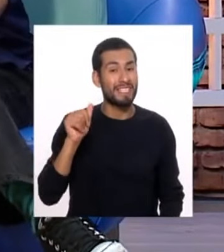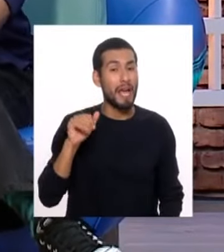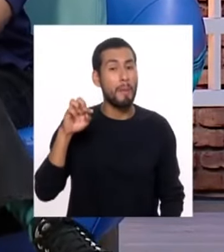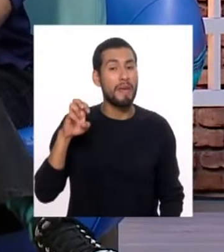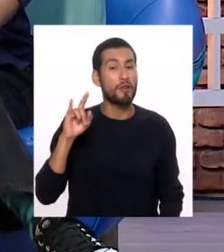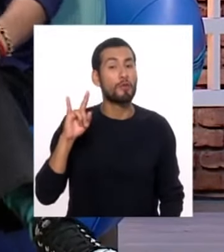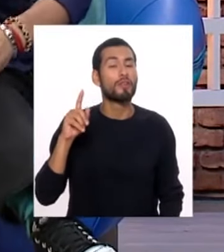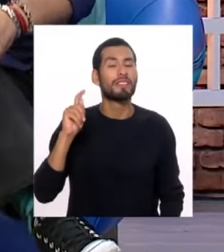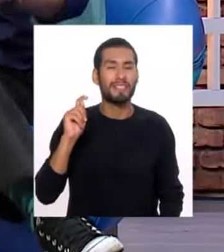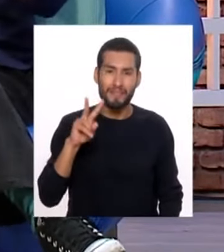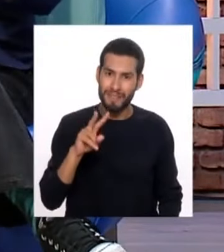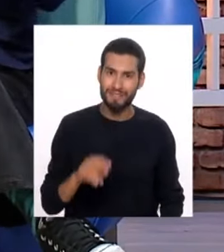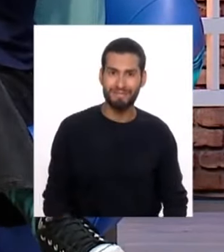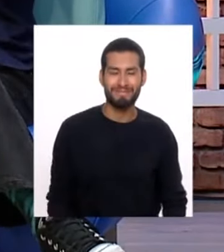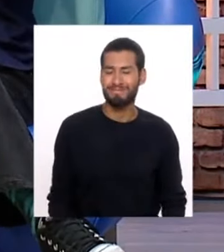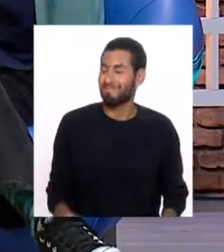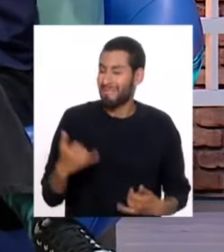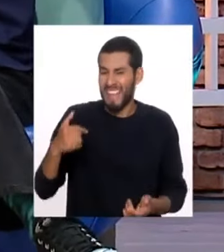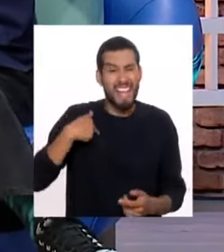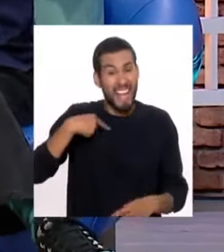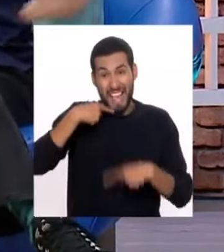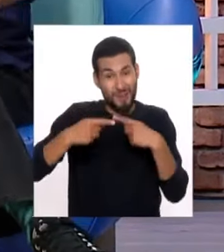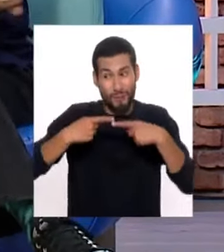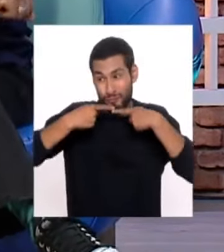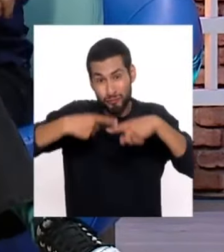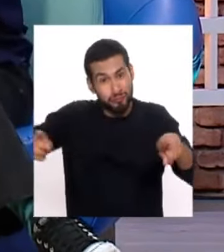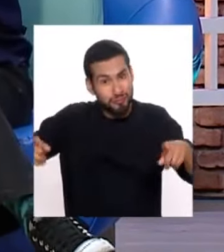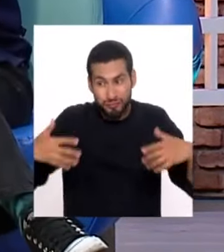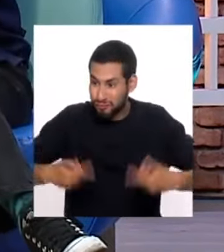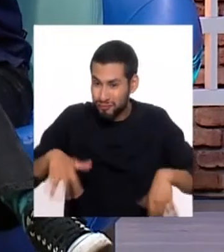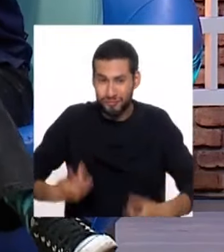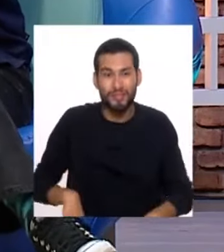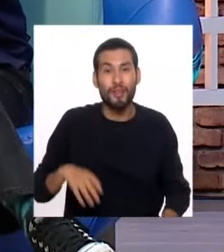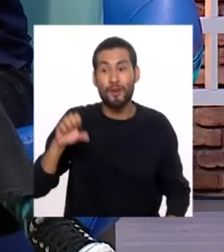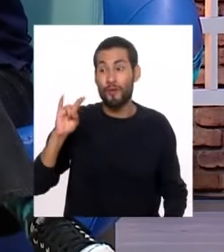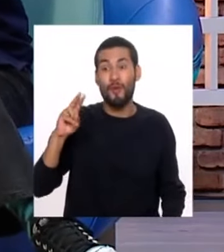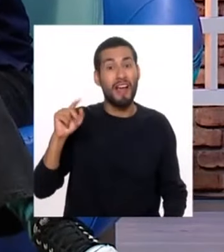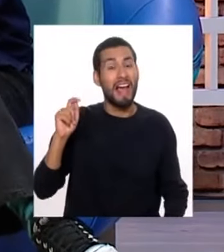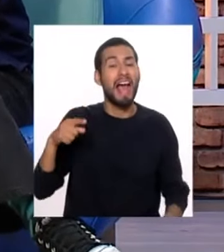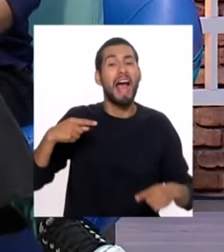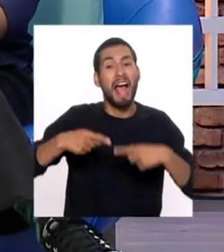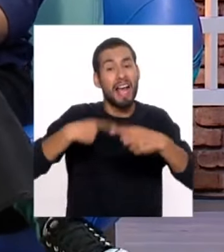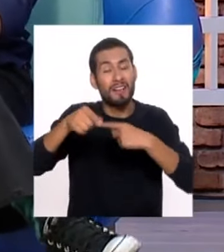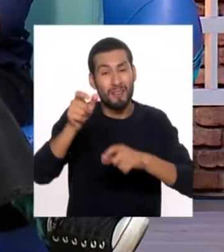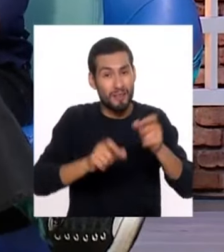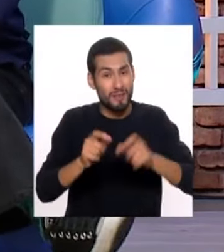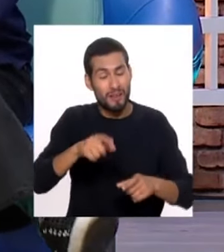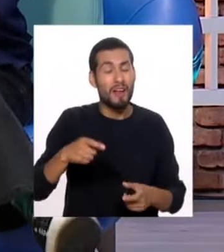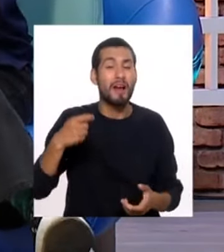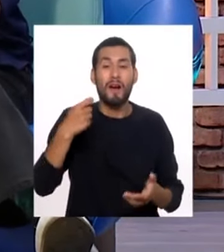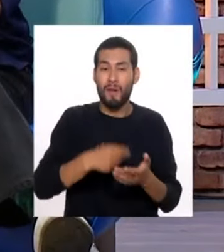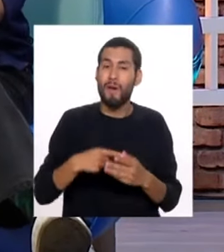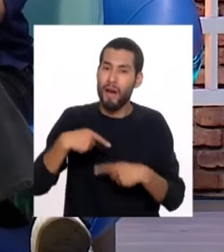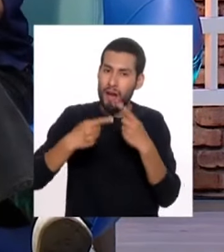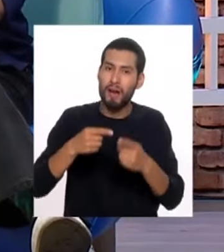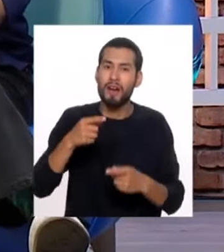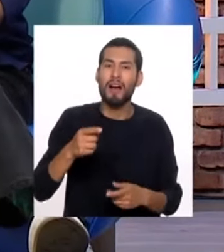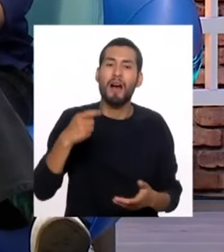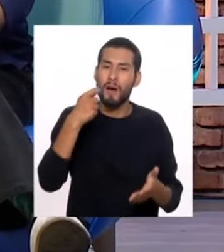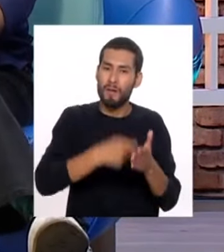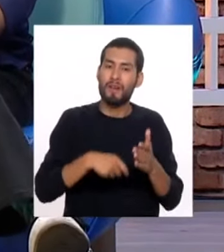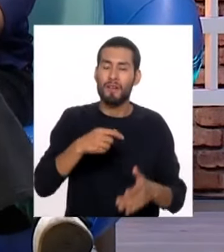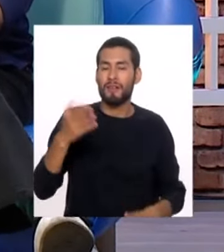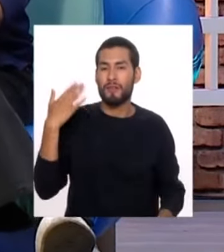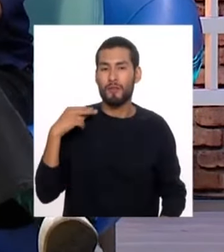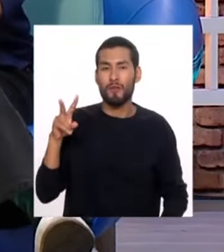Perú TV. Y te quiero contar, Fátima, esta es una notición. A ver, a ver. Sunat devolverá contribuyente saldo a favor de impuestos a la renta